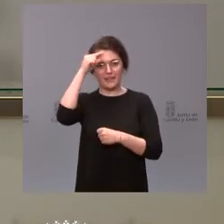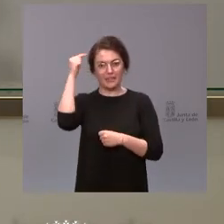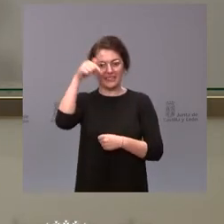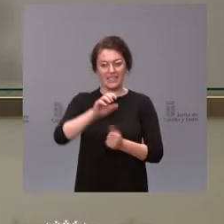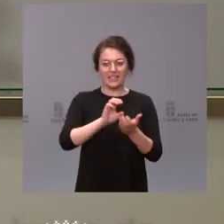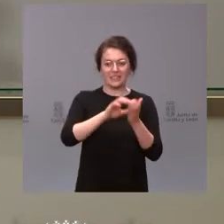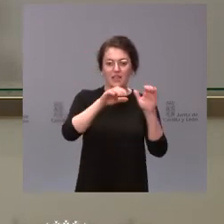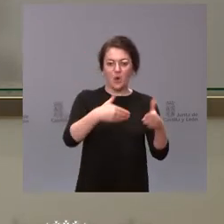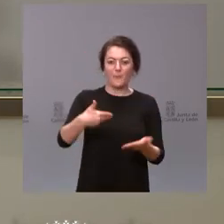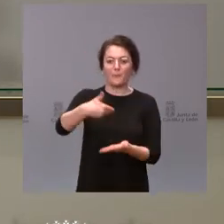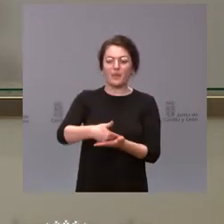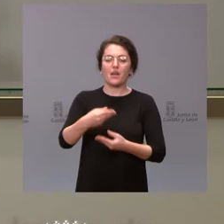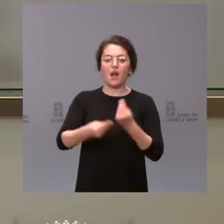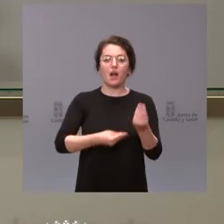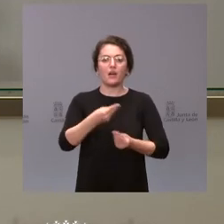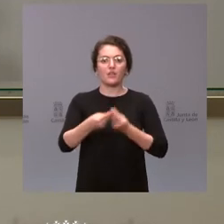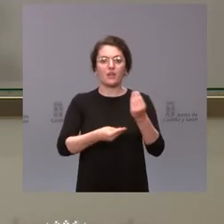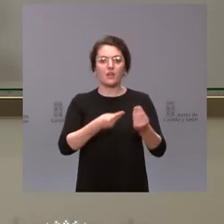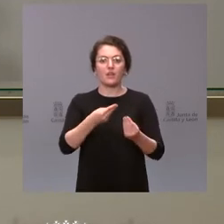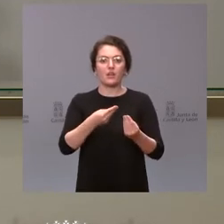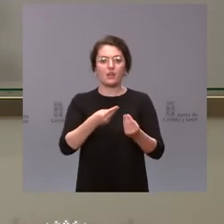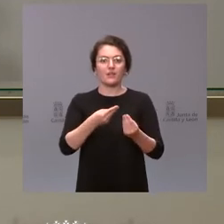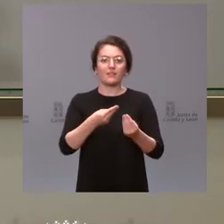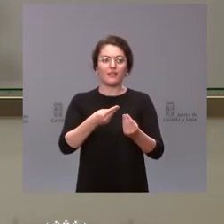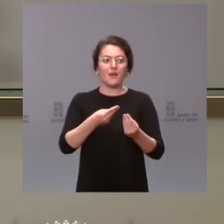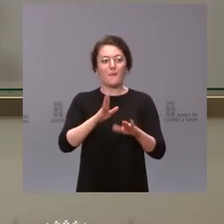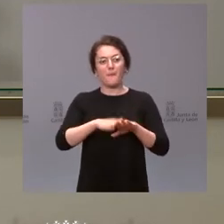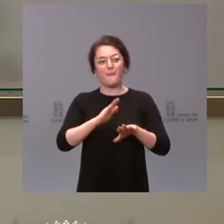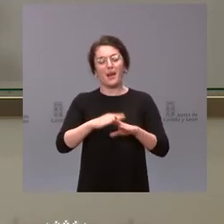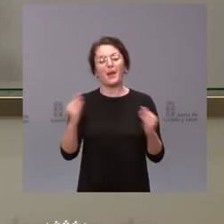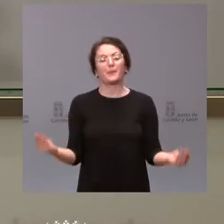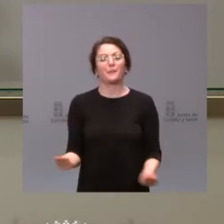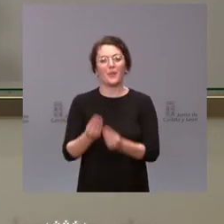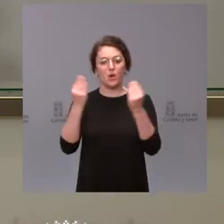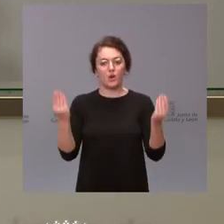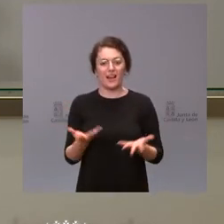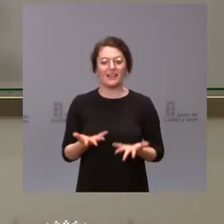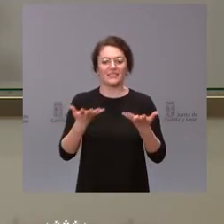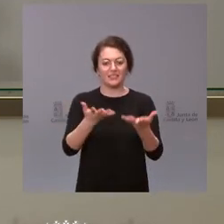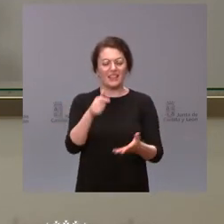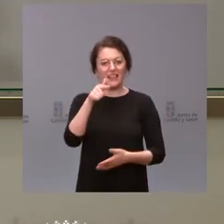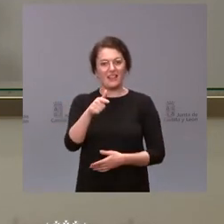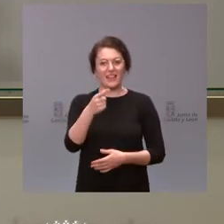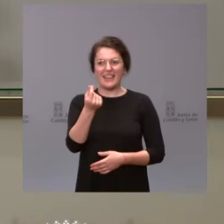mecanismos para mejorar esta asistencia aquí ¿dónde iría el dinero? ¿cuánto dinero llegaría?